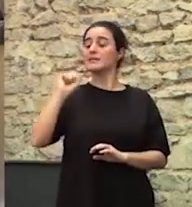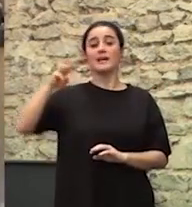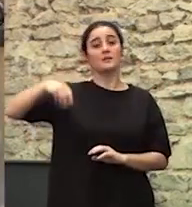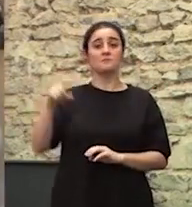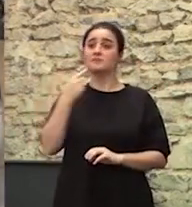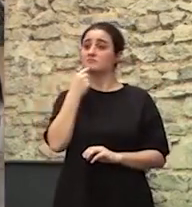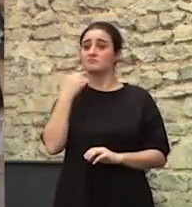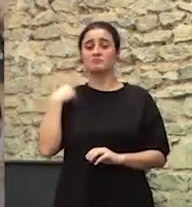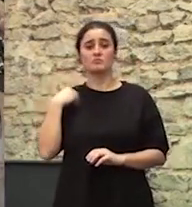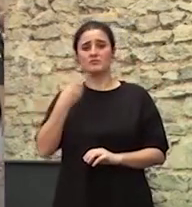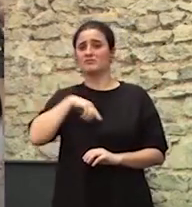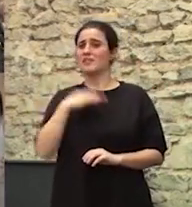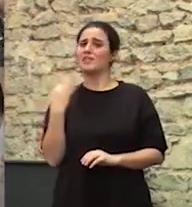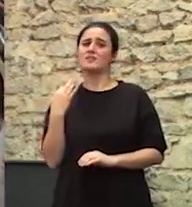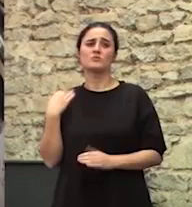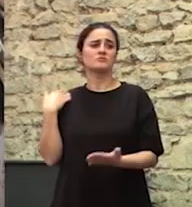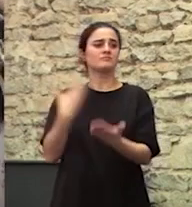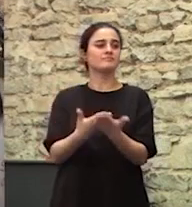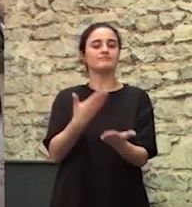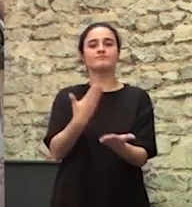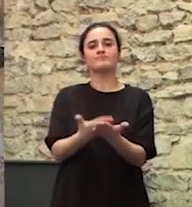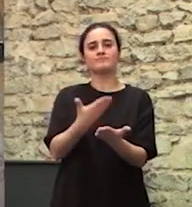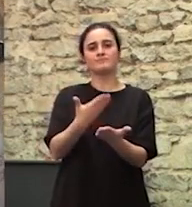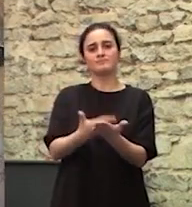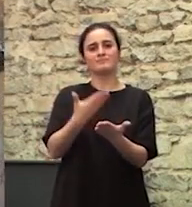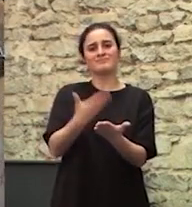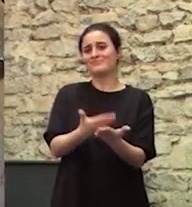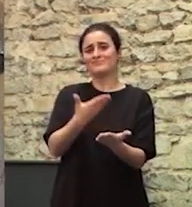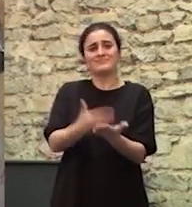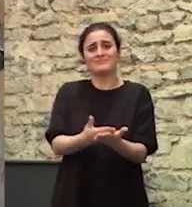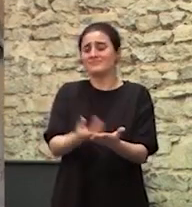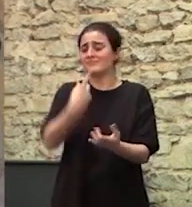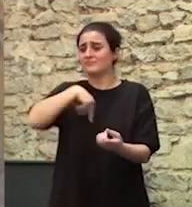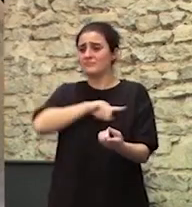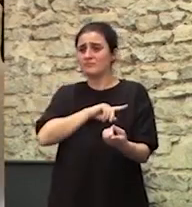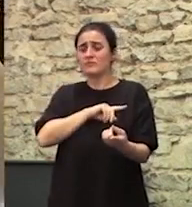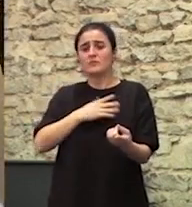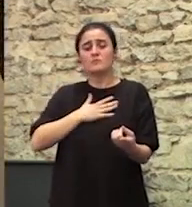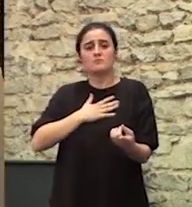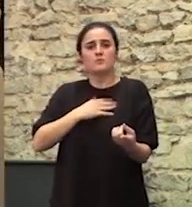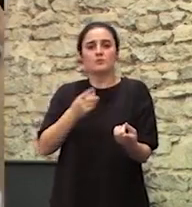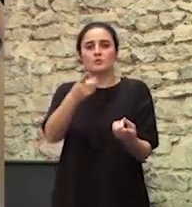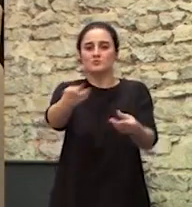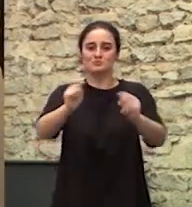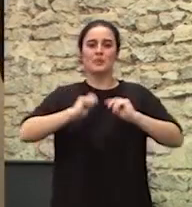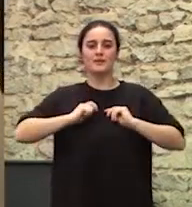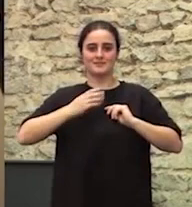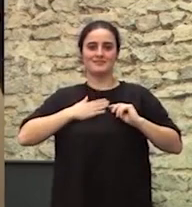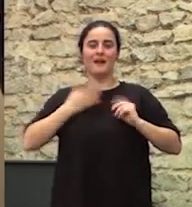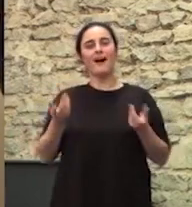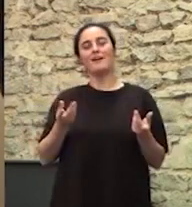Nosotras tenemos que estar demostrando Continuamente Que nos merecemos Lo que tú me das